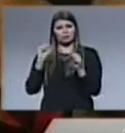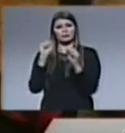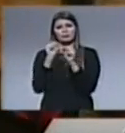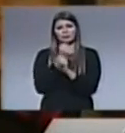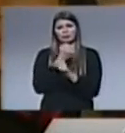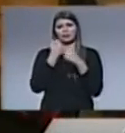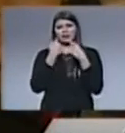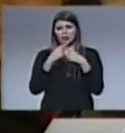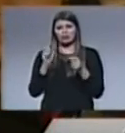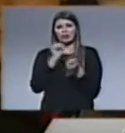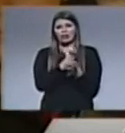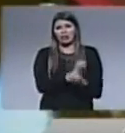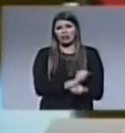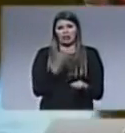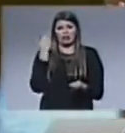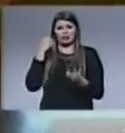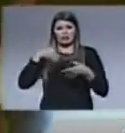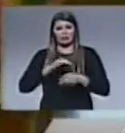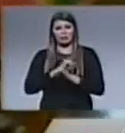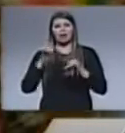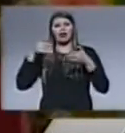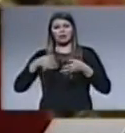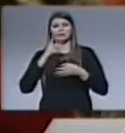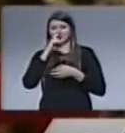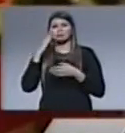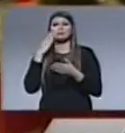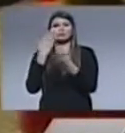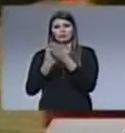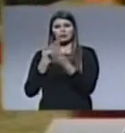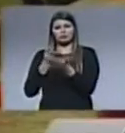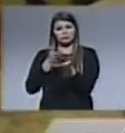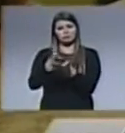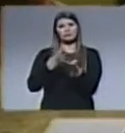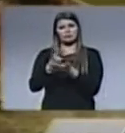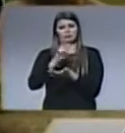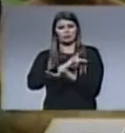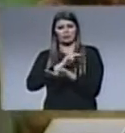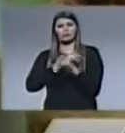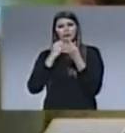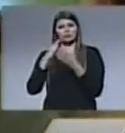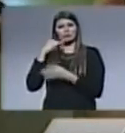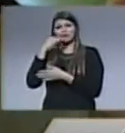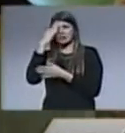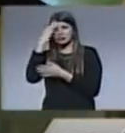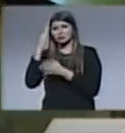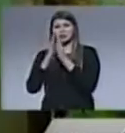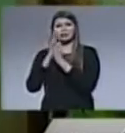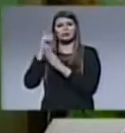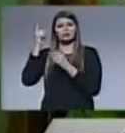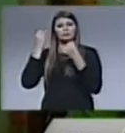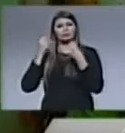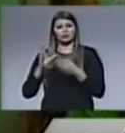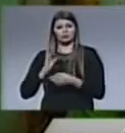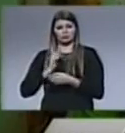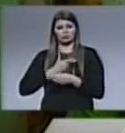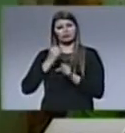donde estábamos, del pozo donde estábamos. Entonces nosotros tenemos ese agradecimiento a Dios, entonces es